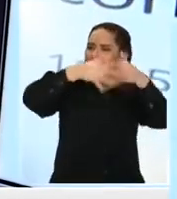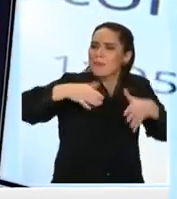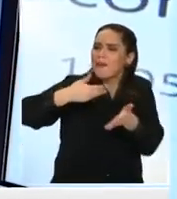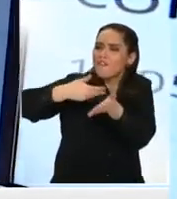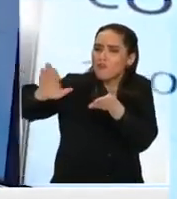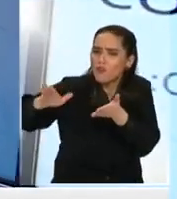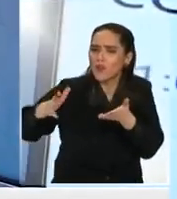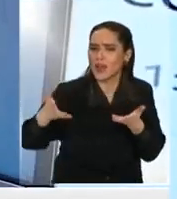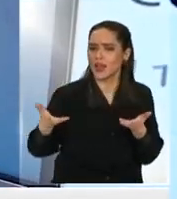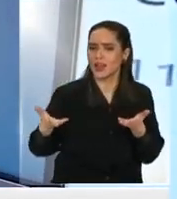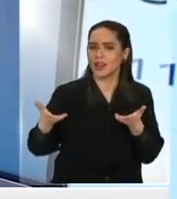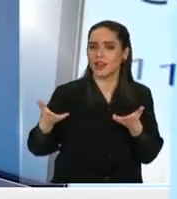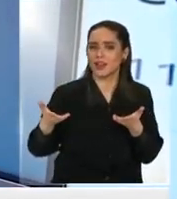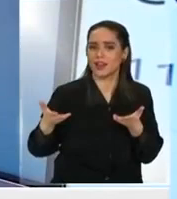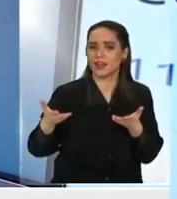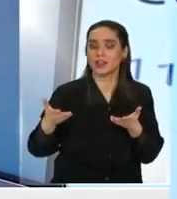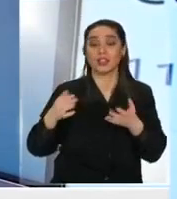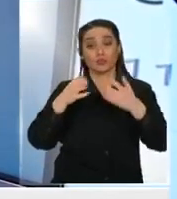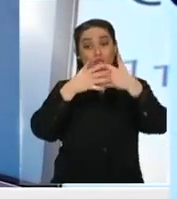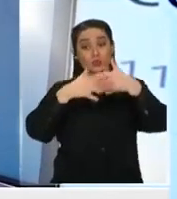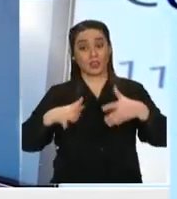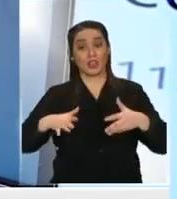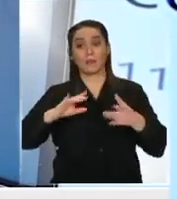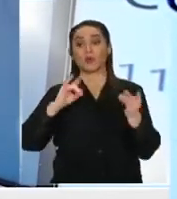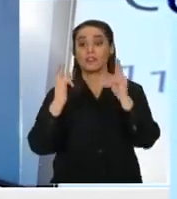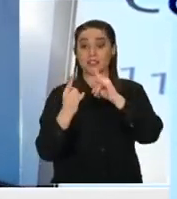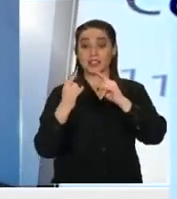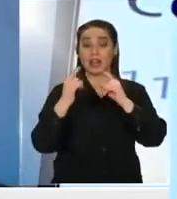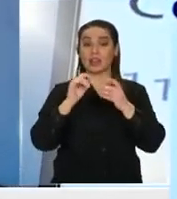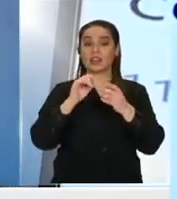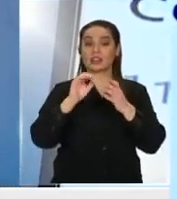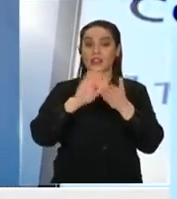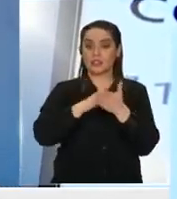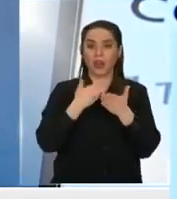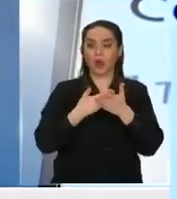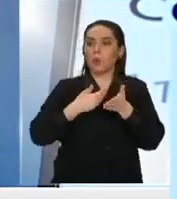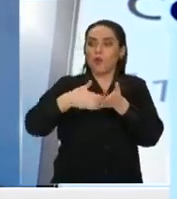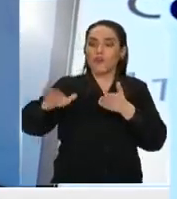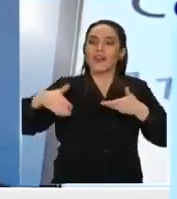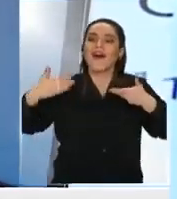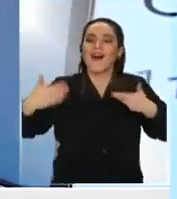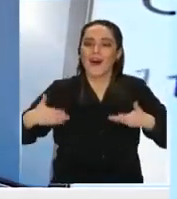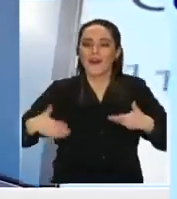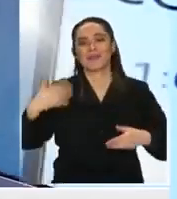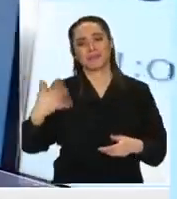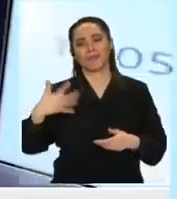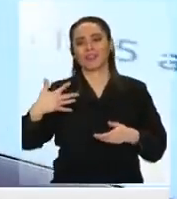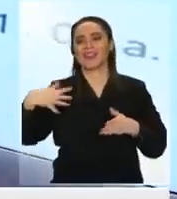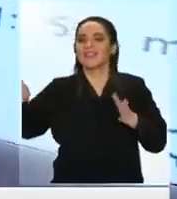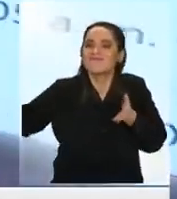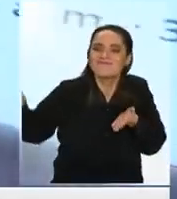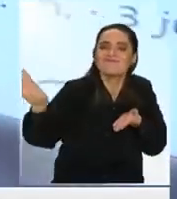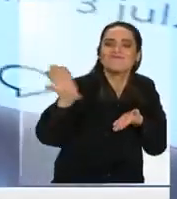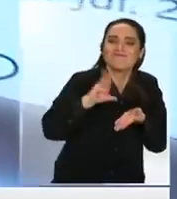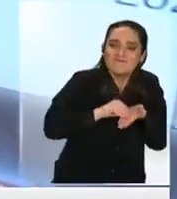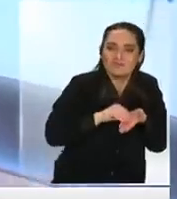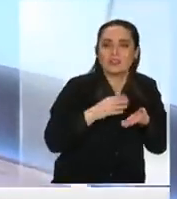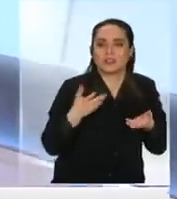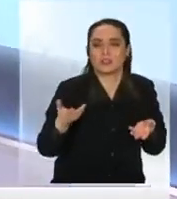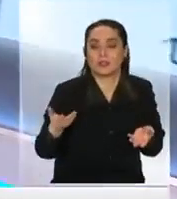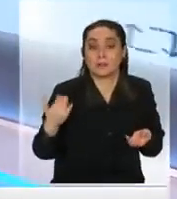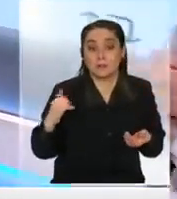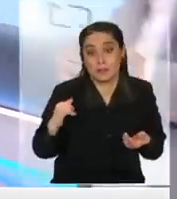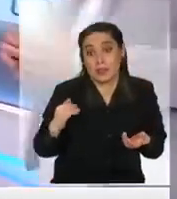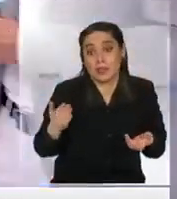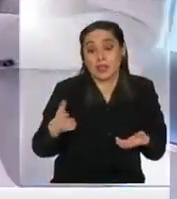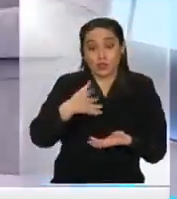de este sistema nacional y universal de salud ¿como una prioridad? como una prioridad absoluta pero además llevar a cabo algo que en